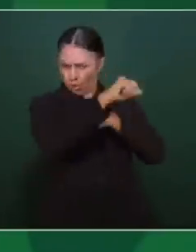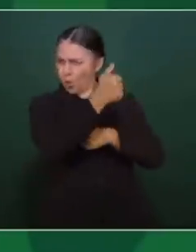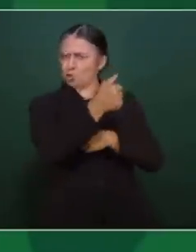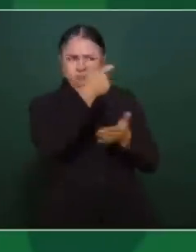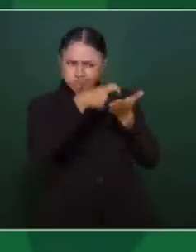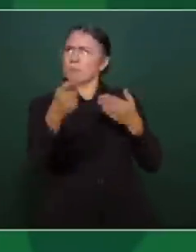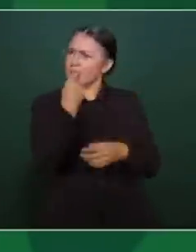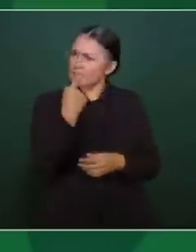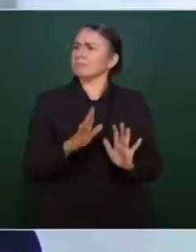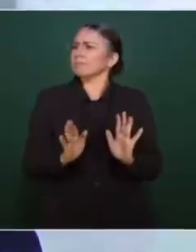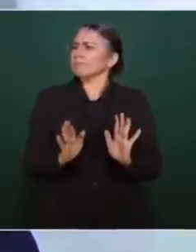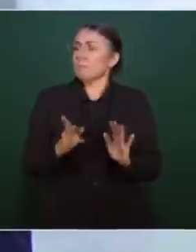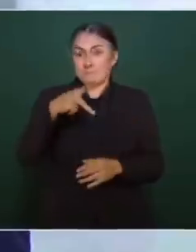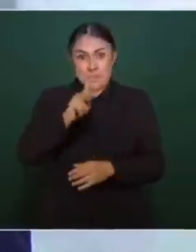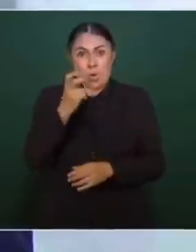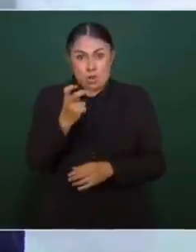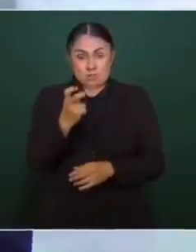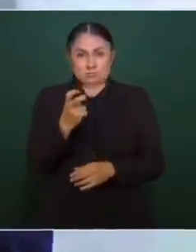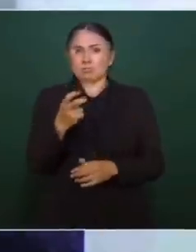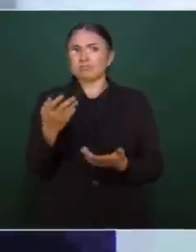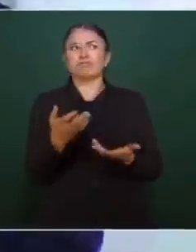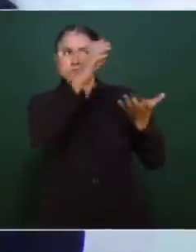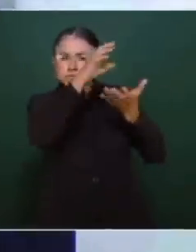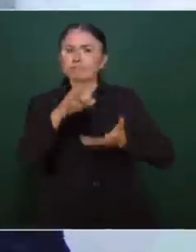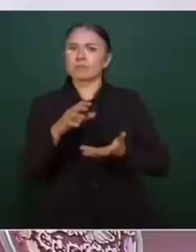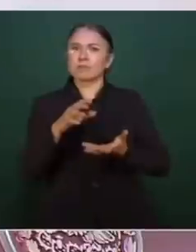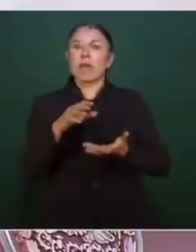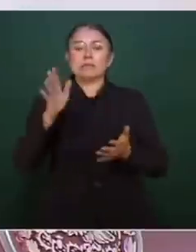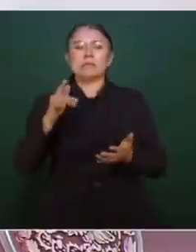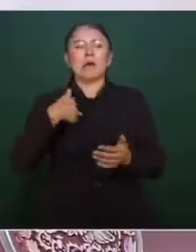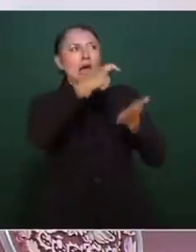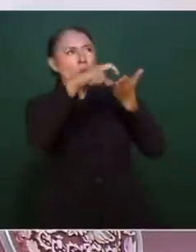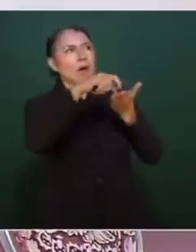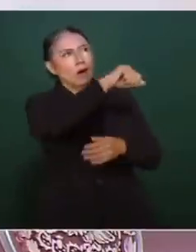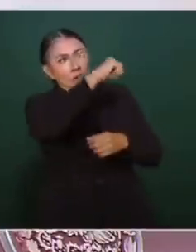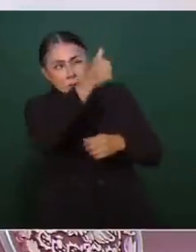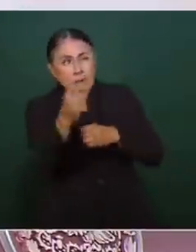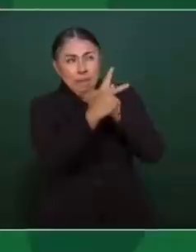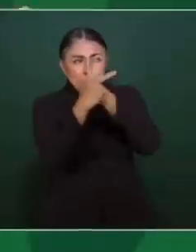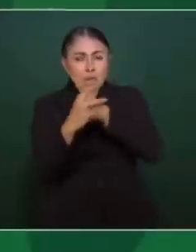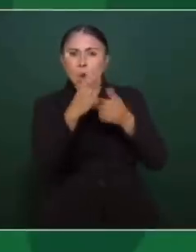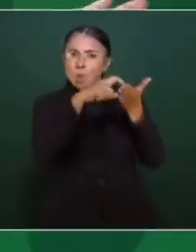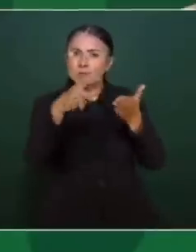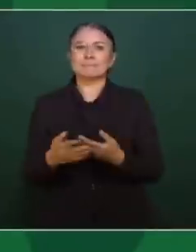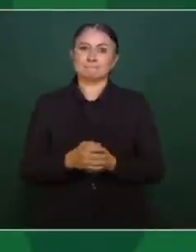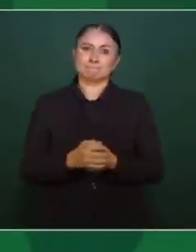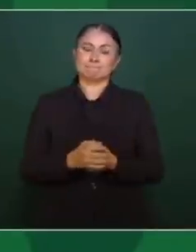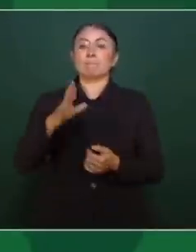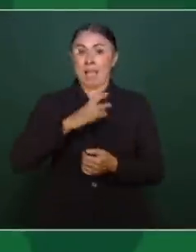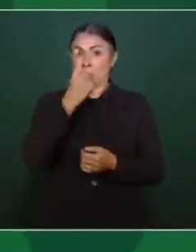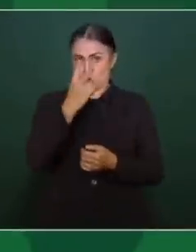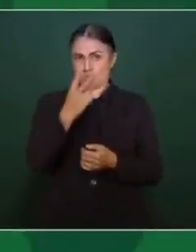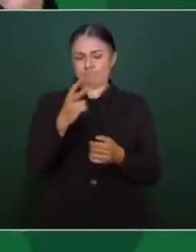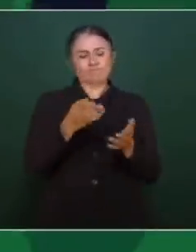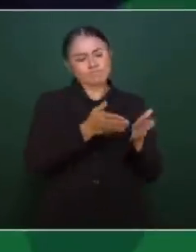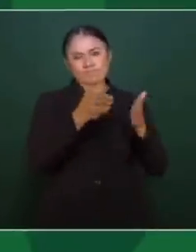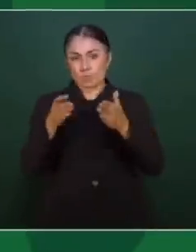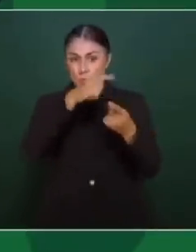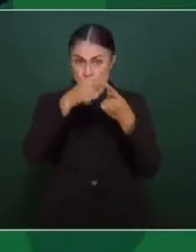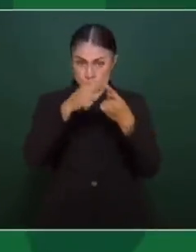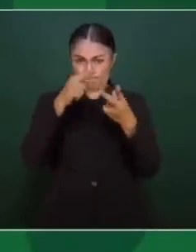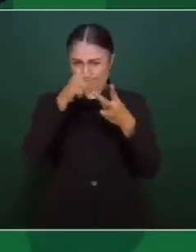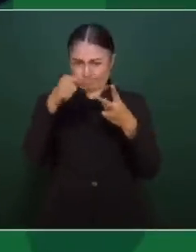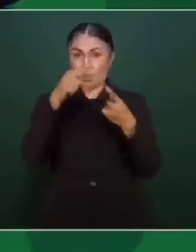esa es la parte de la adquisición. Viene el problema de la distribución, que tiene dos procesos. Uno es la